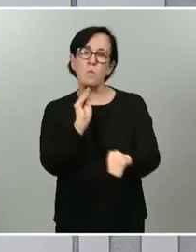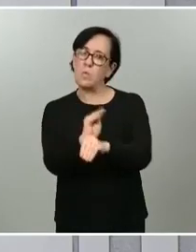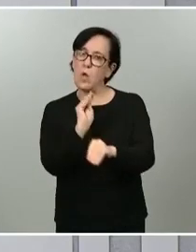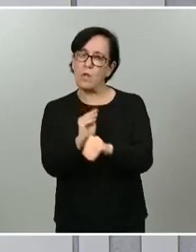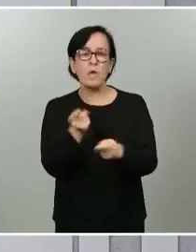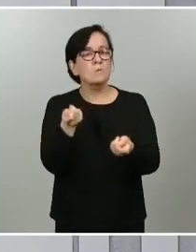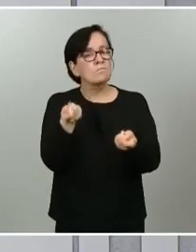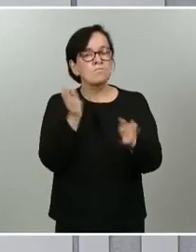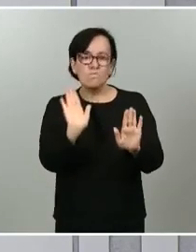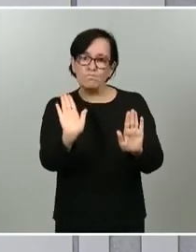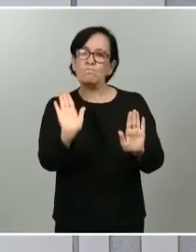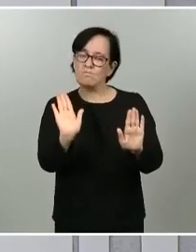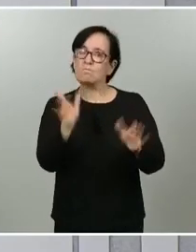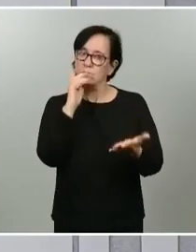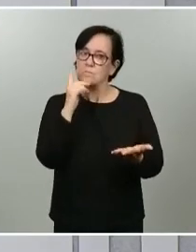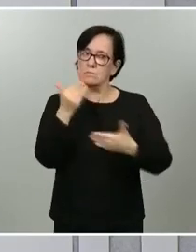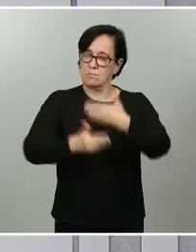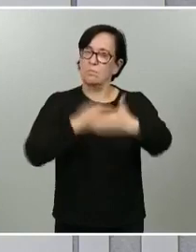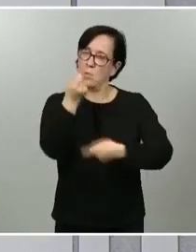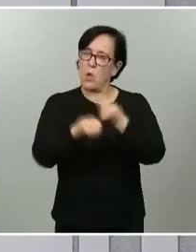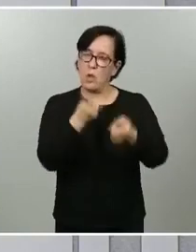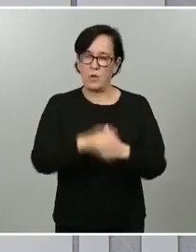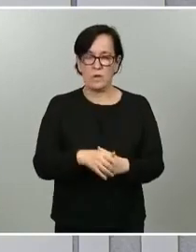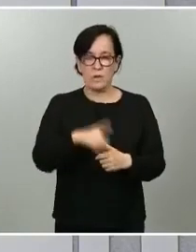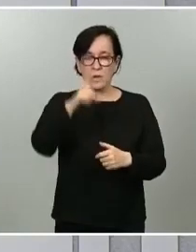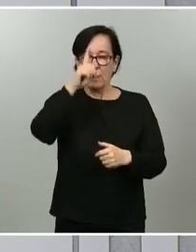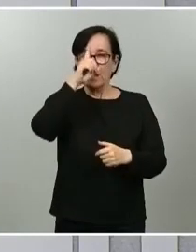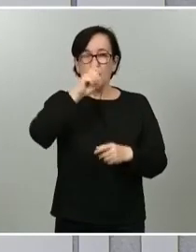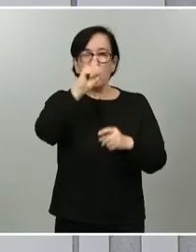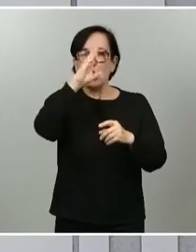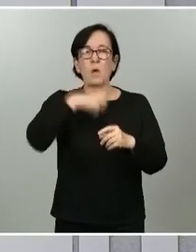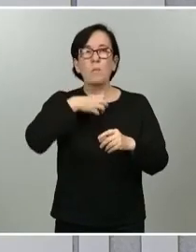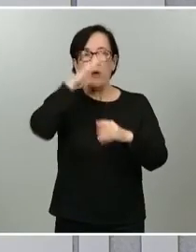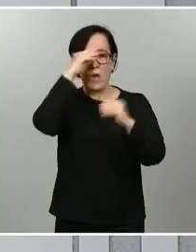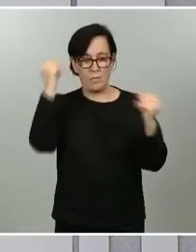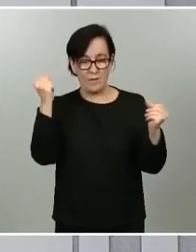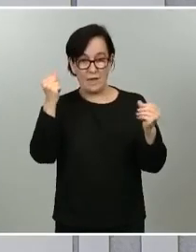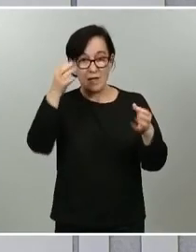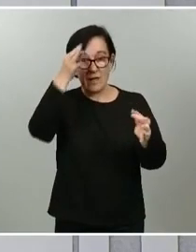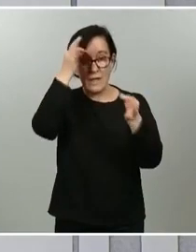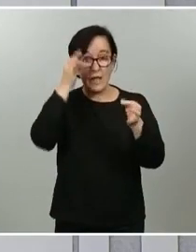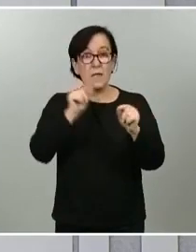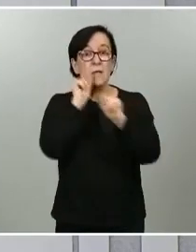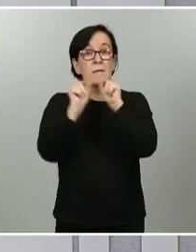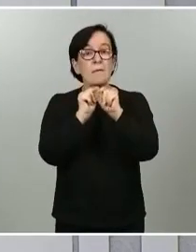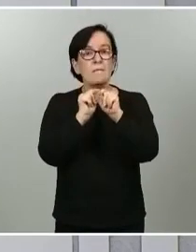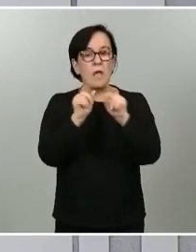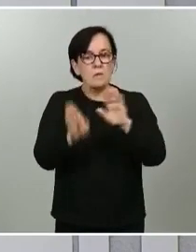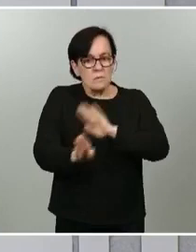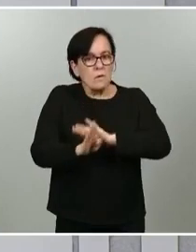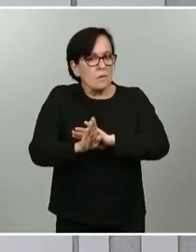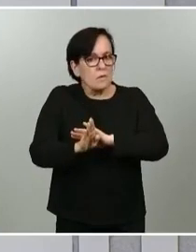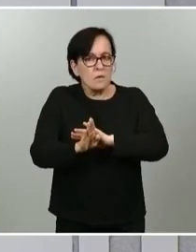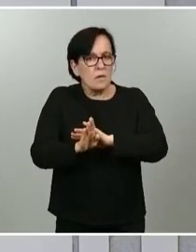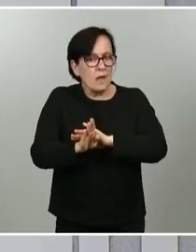y la cautela. Tenemos que recordar, y no podemos olvidarnos de este dato, que el virus va a permanecer con nosotros mucho